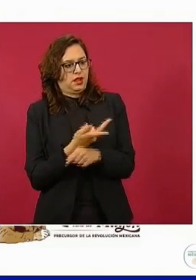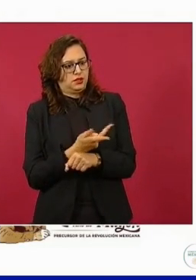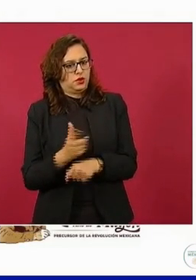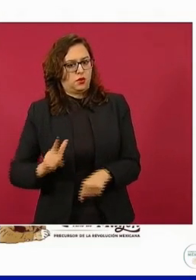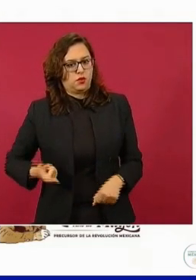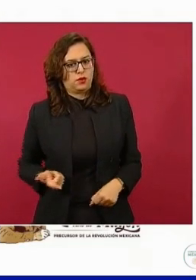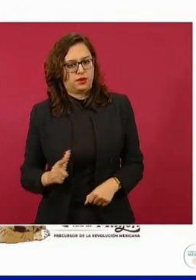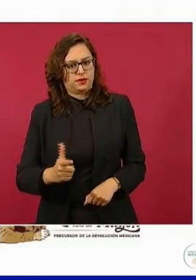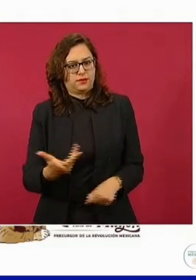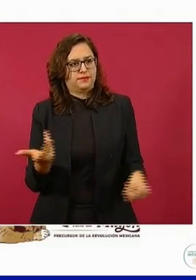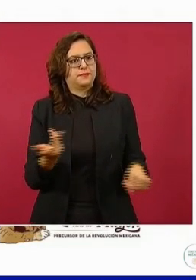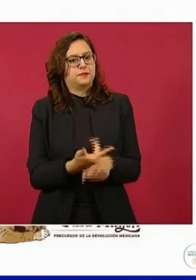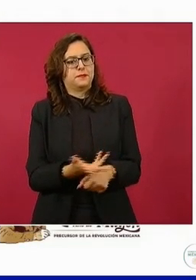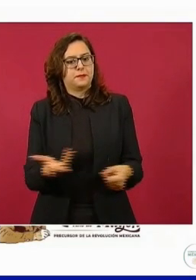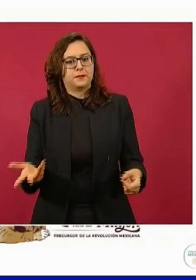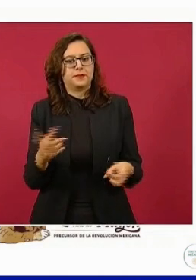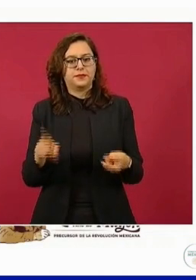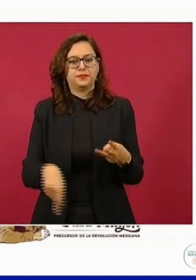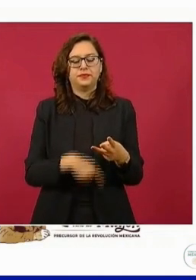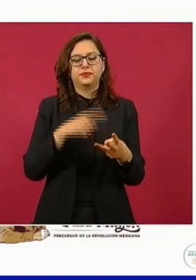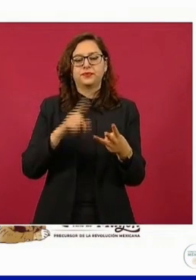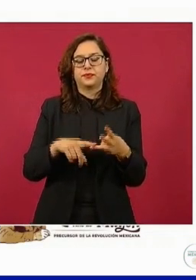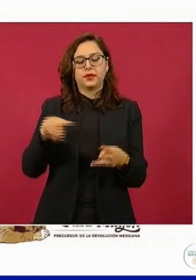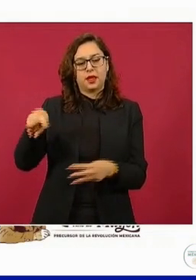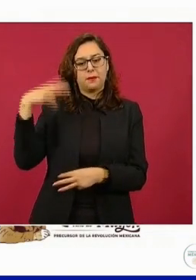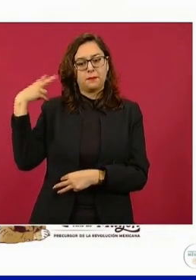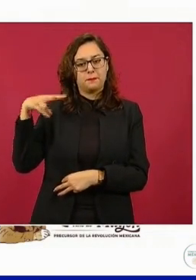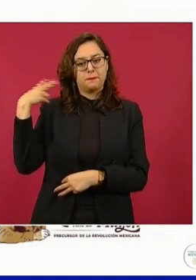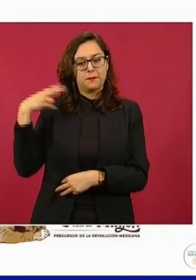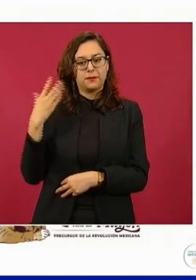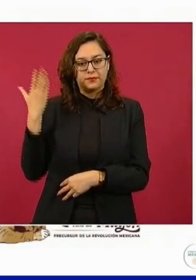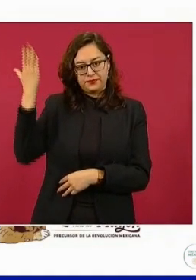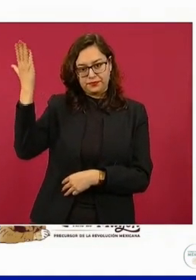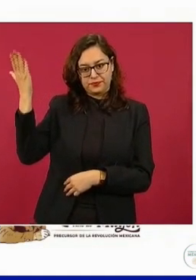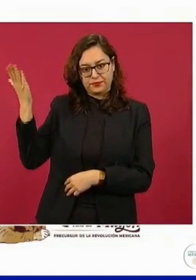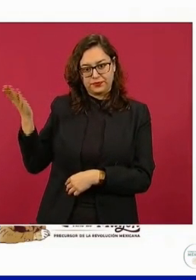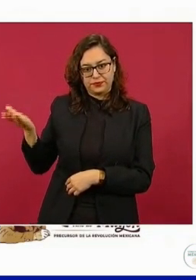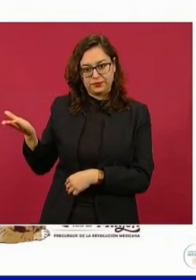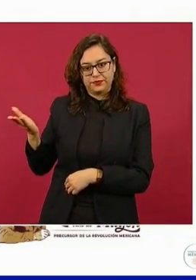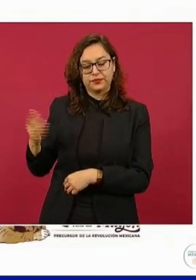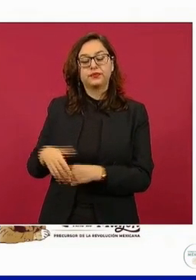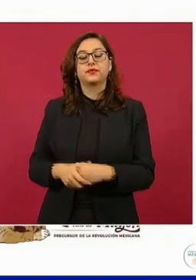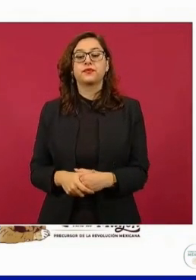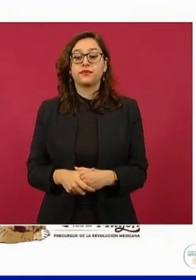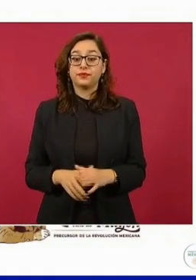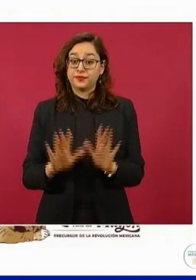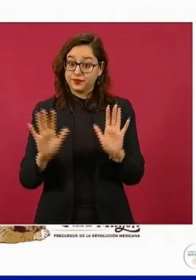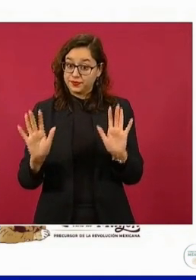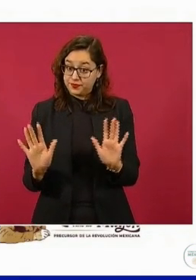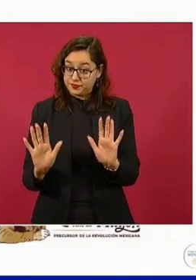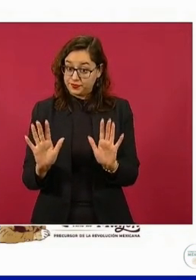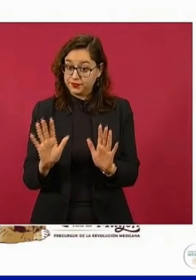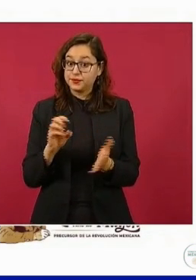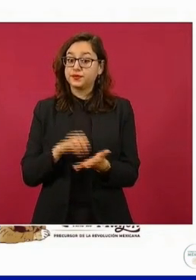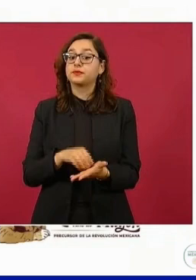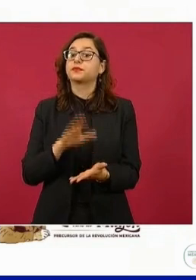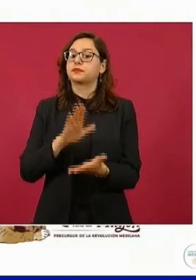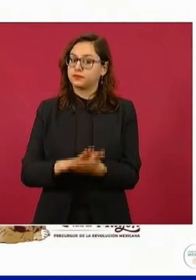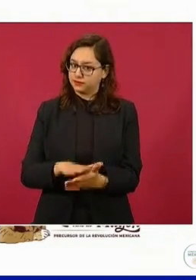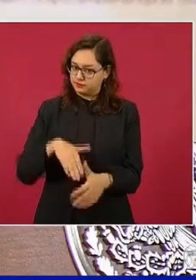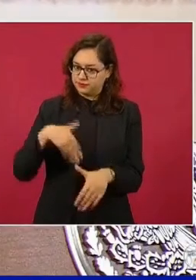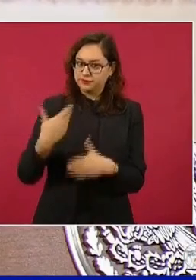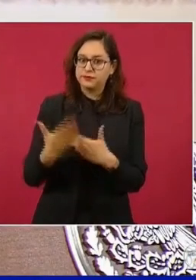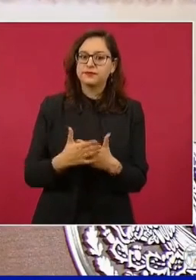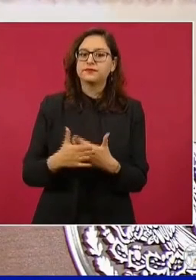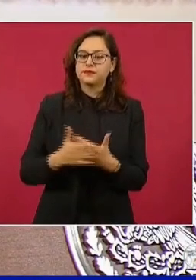verificar?, y Jorlís en Chontla, Veracruz. Pero como dice el dicho, a toda capillita le llega